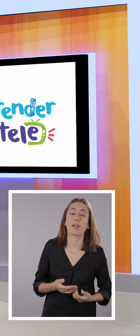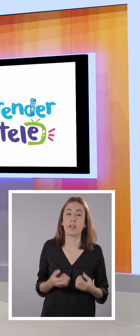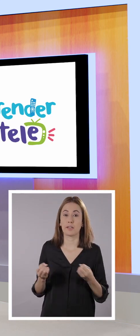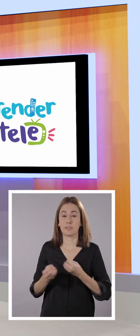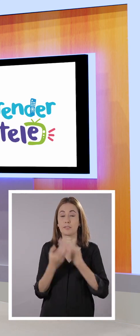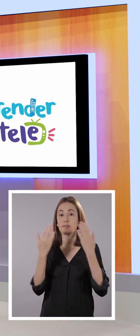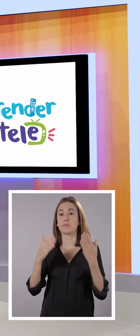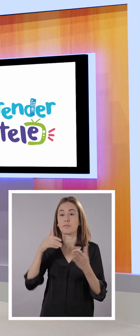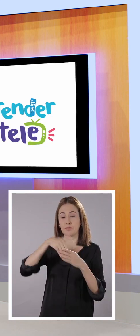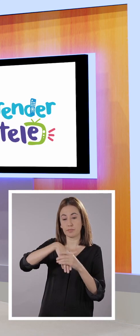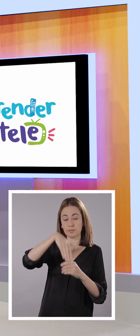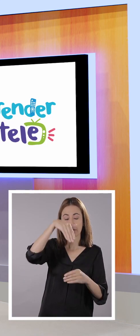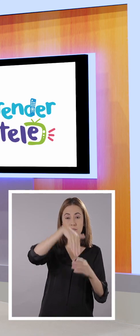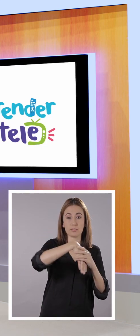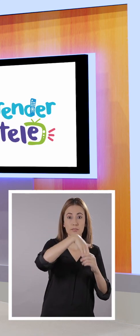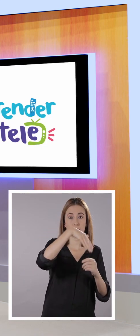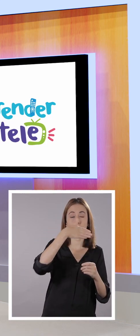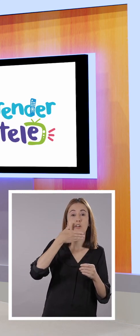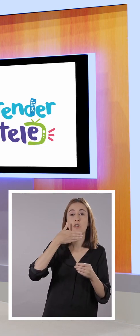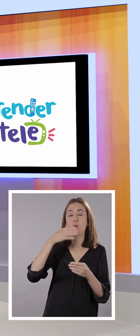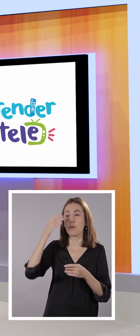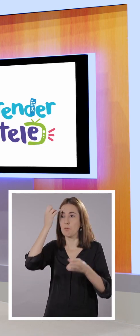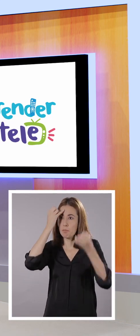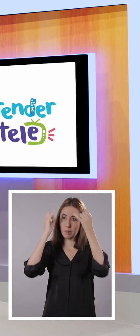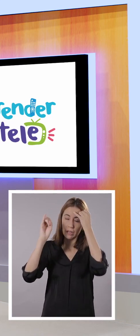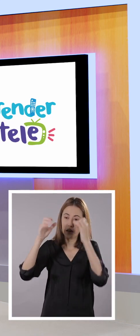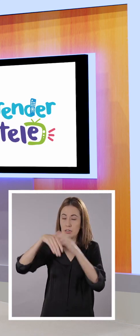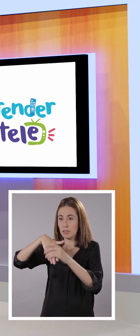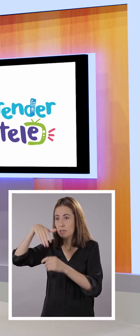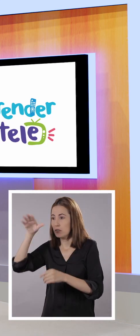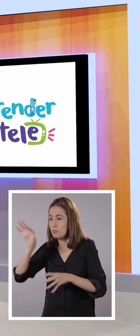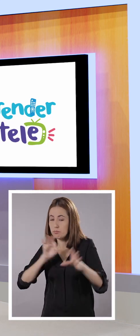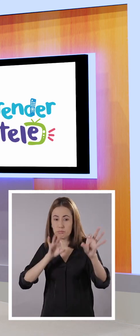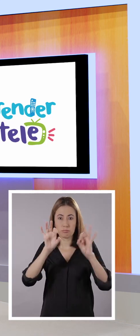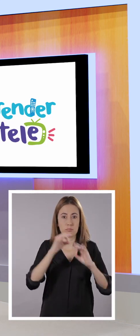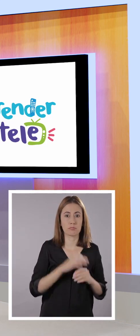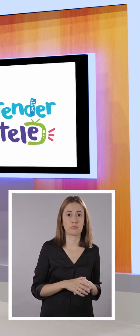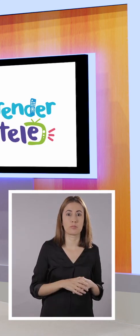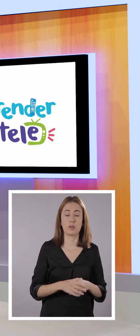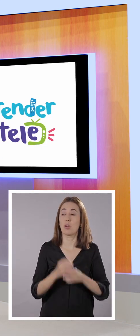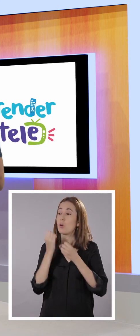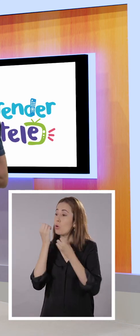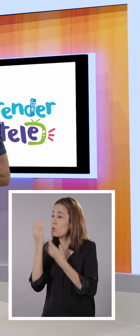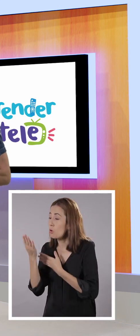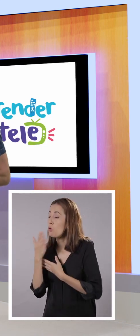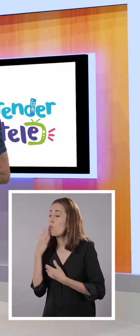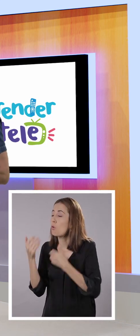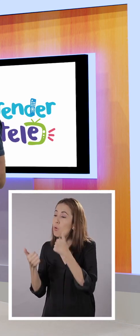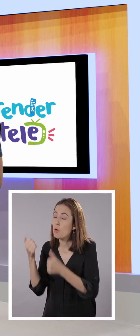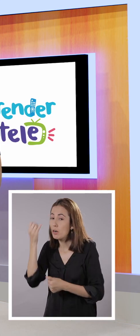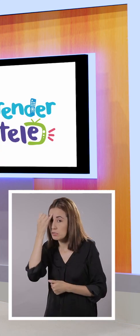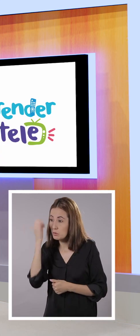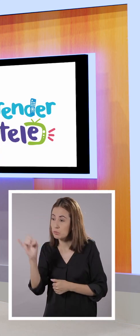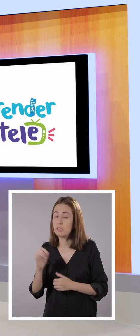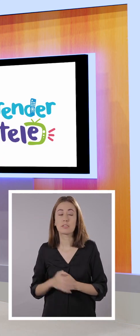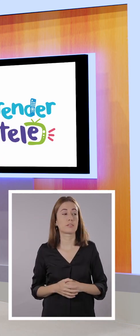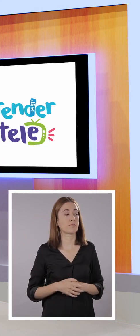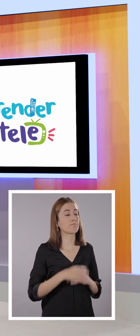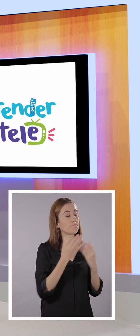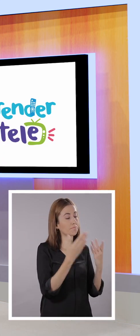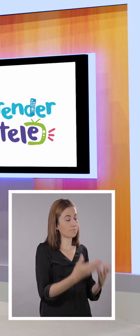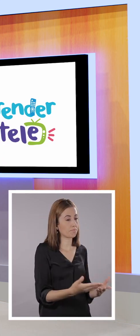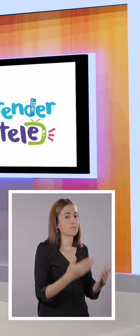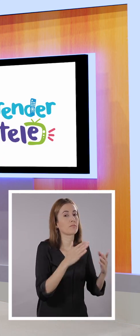precisamente copiar las ideas principales. Ok. Bien. ¿Puedes contarme cuáles son tus ideas principales?